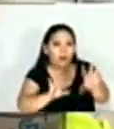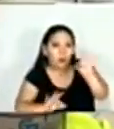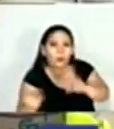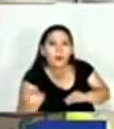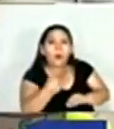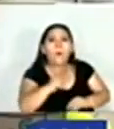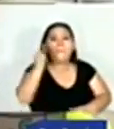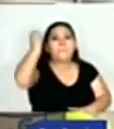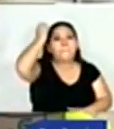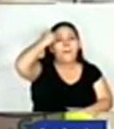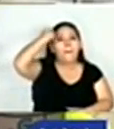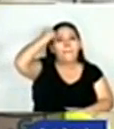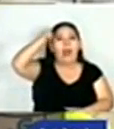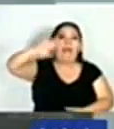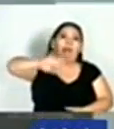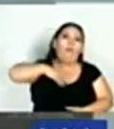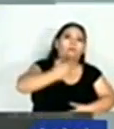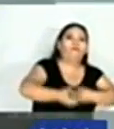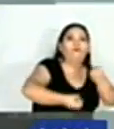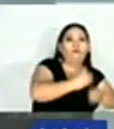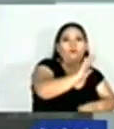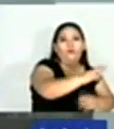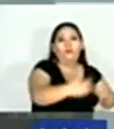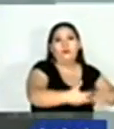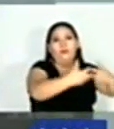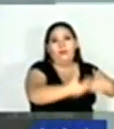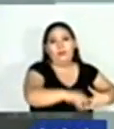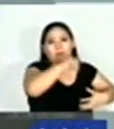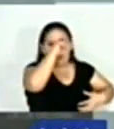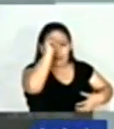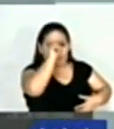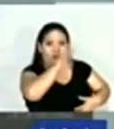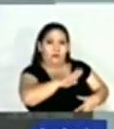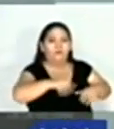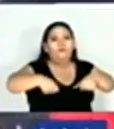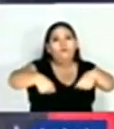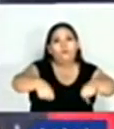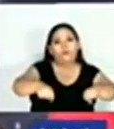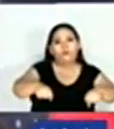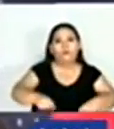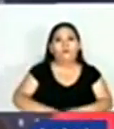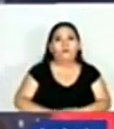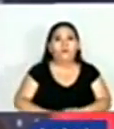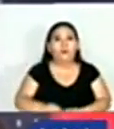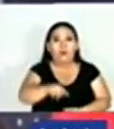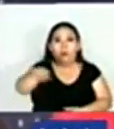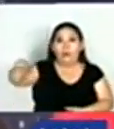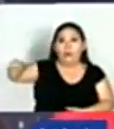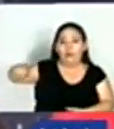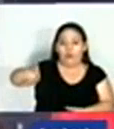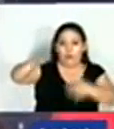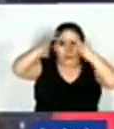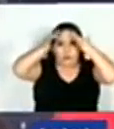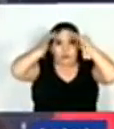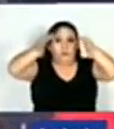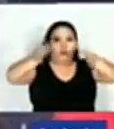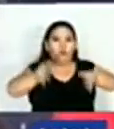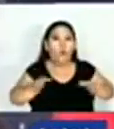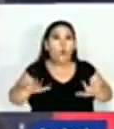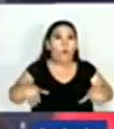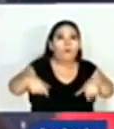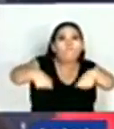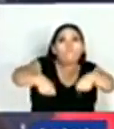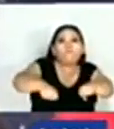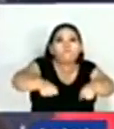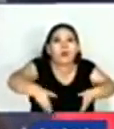replicarán sus conocimientos para el personal de la empresa que se conduce en motocicleta. Para que ellos tomen la mejor decisión a la hora de andar en la